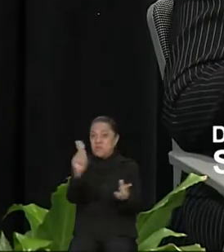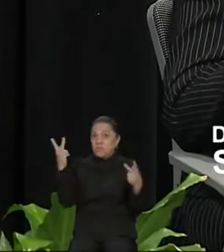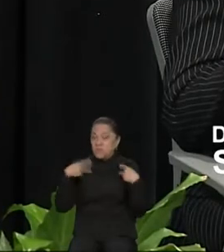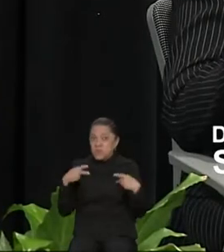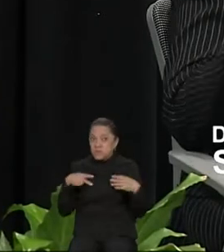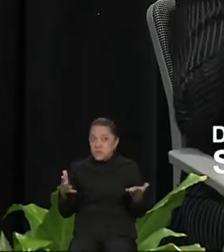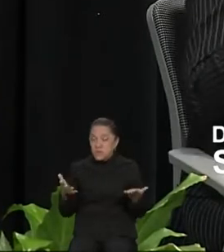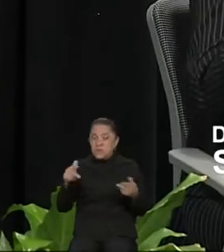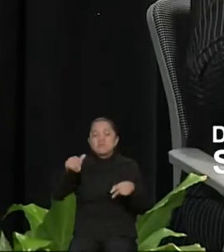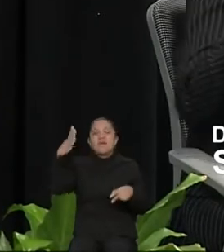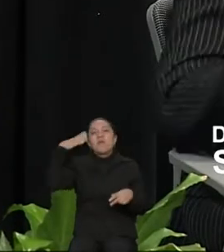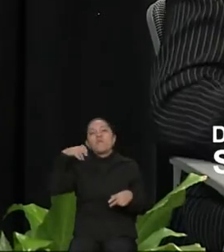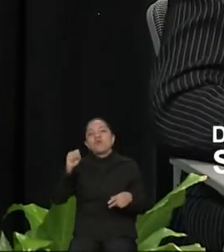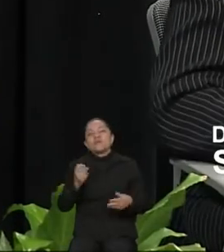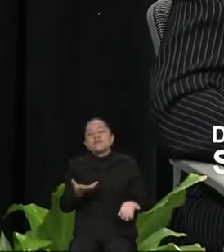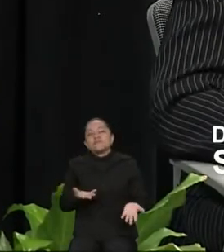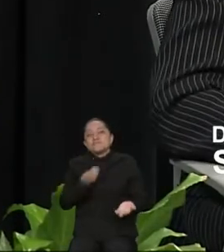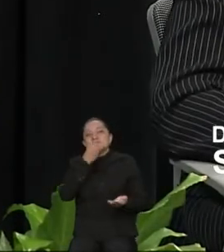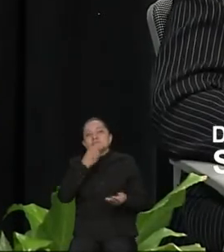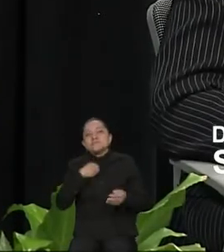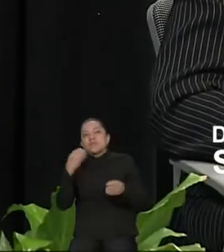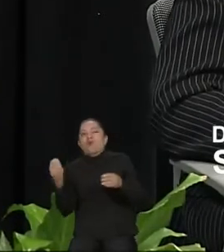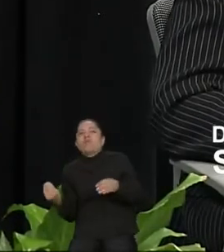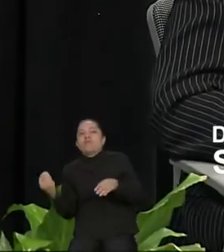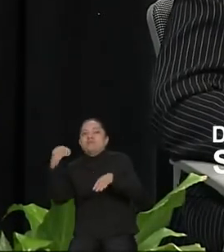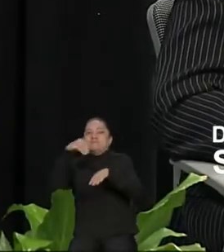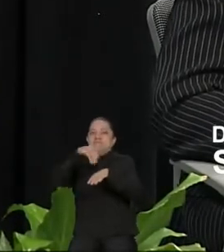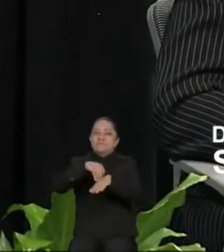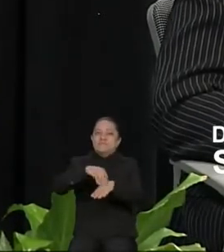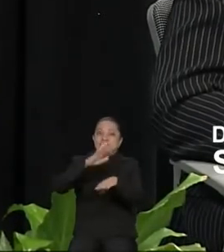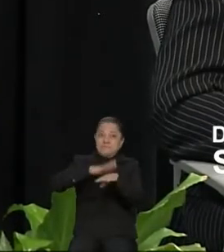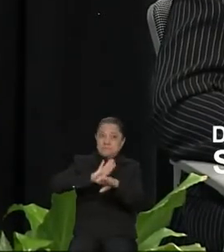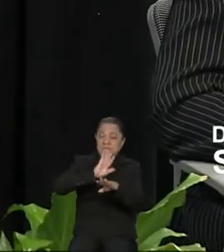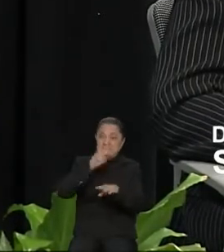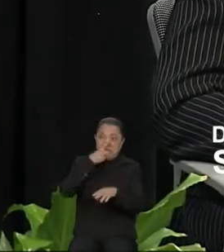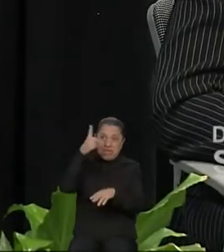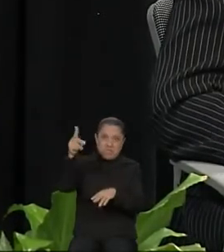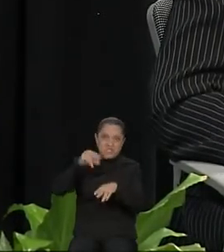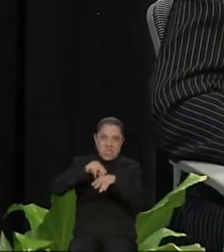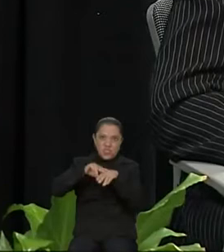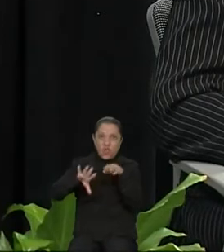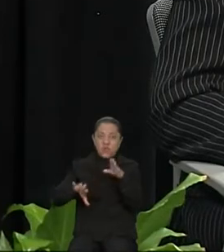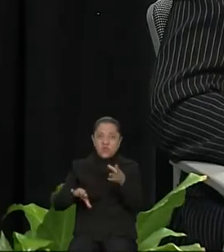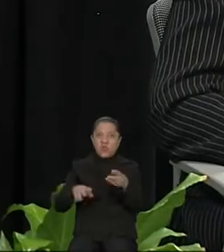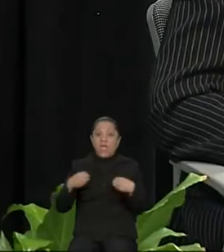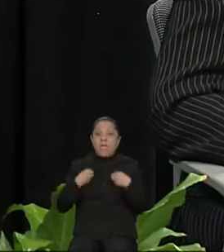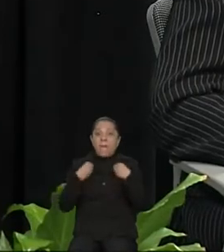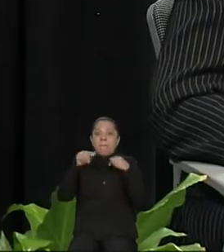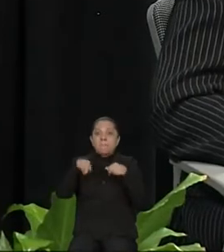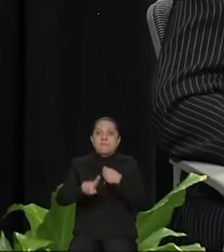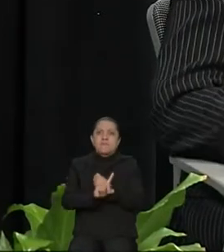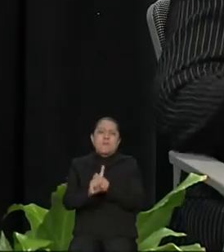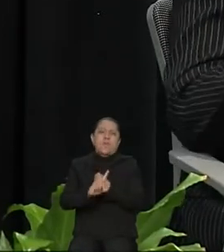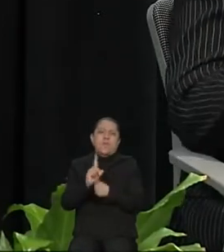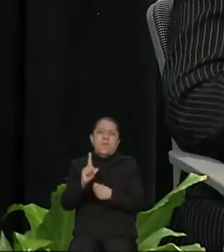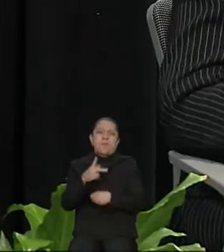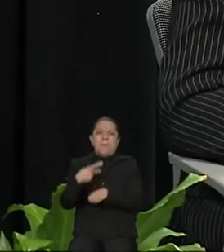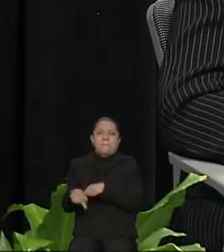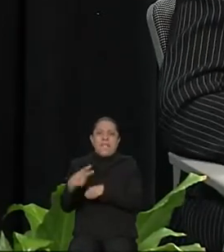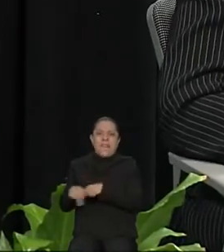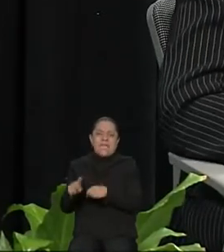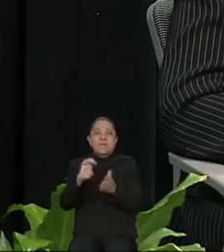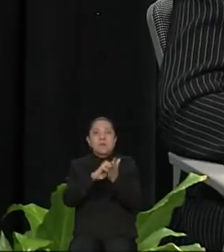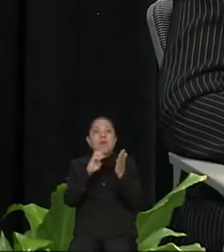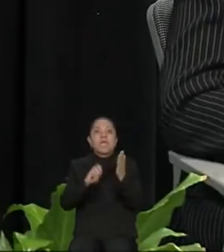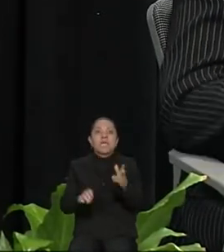desafortunadamente, agregado a lo que ya nos dijo la doctora Carolina, vive una crisis de inseguridad. Por ejemplo, en el tema de